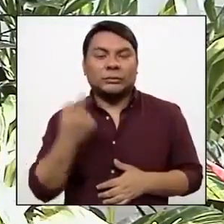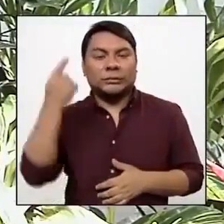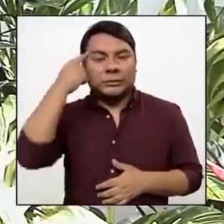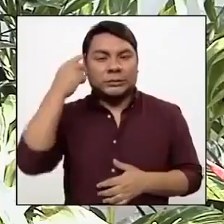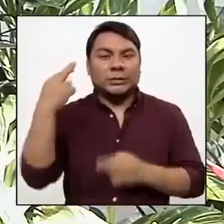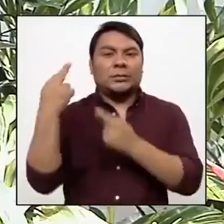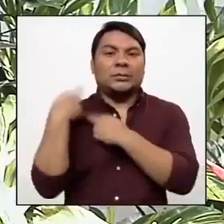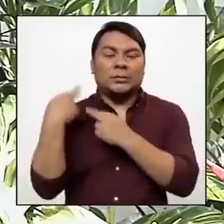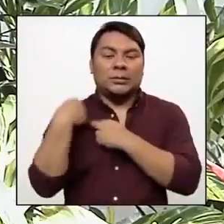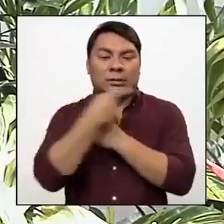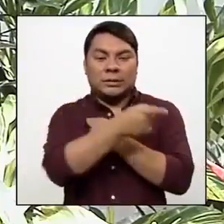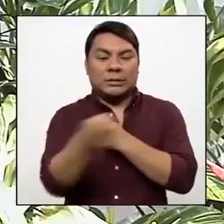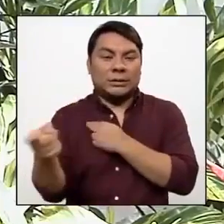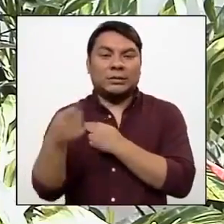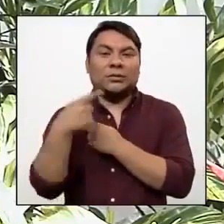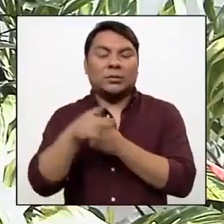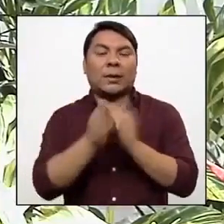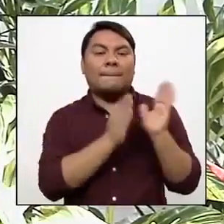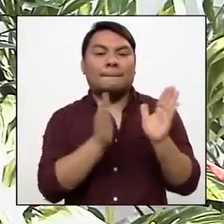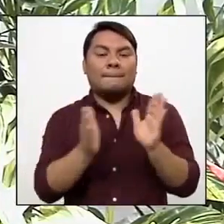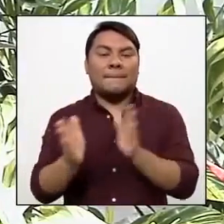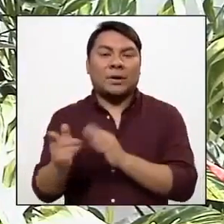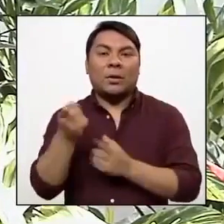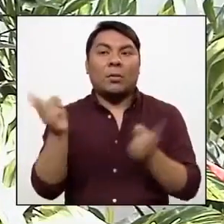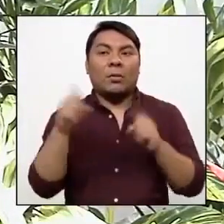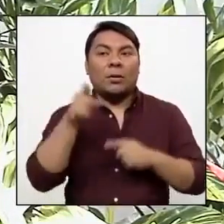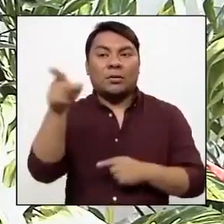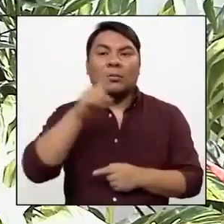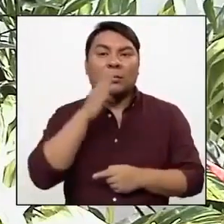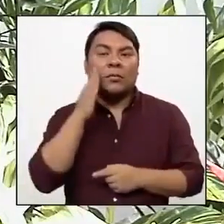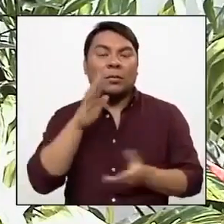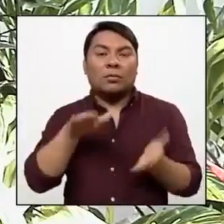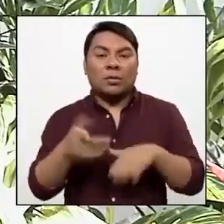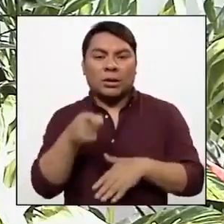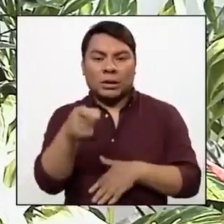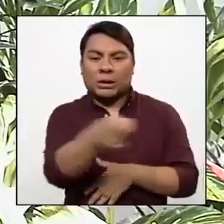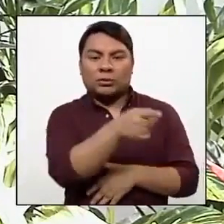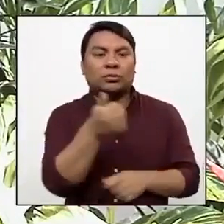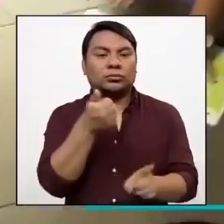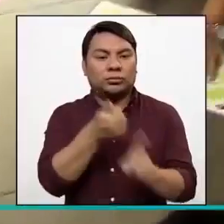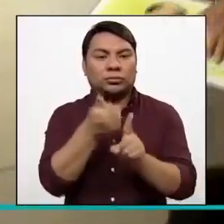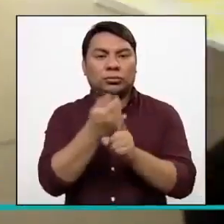de que estos chicos estén preparados para que cuando esto suceda sean personas independientes.